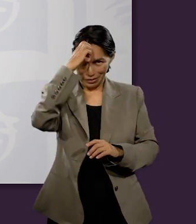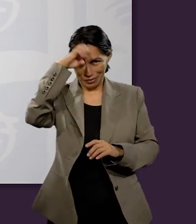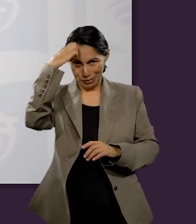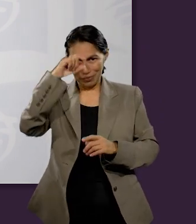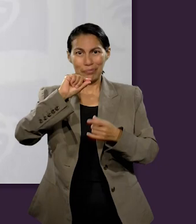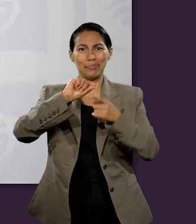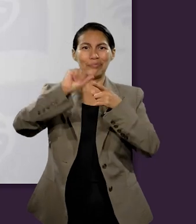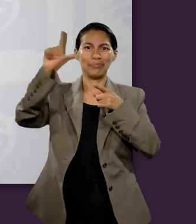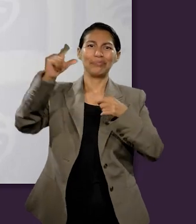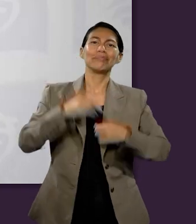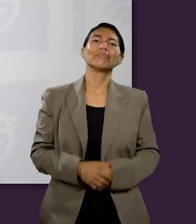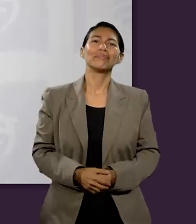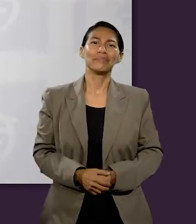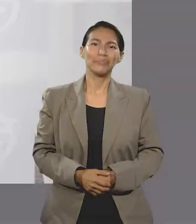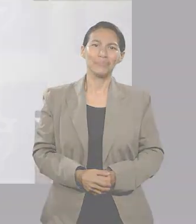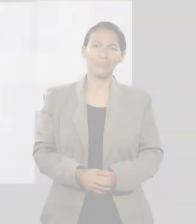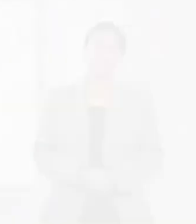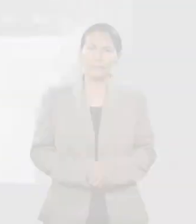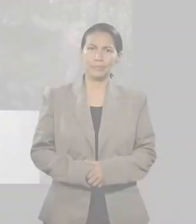en la frente?